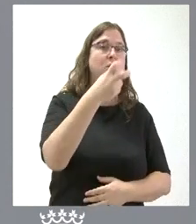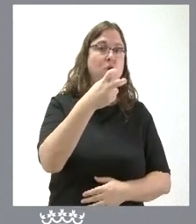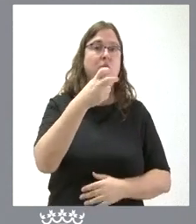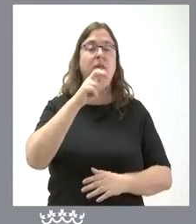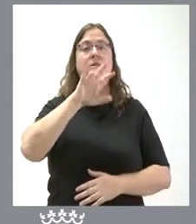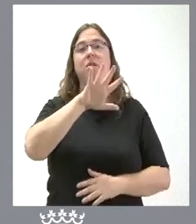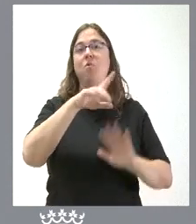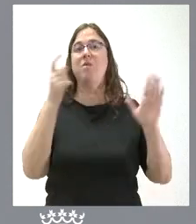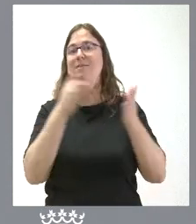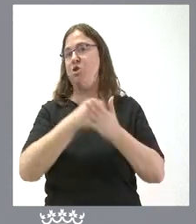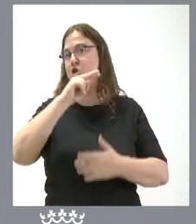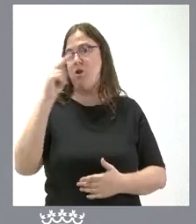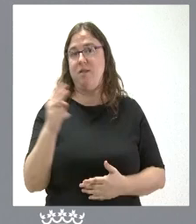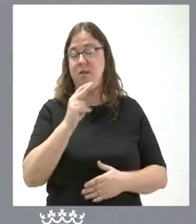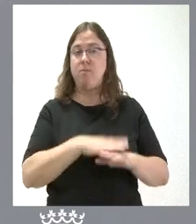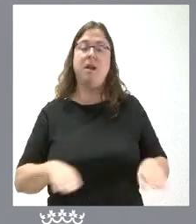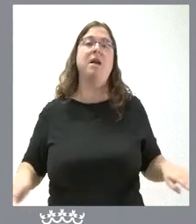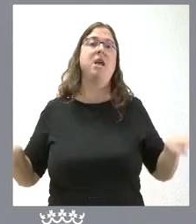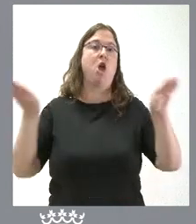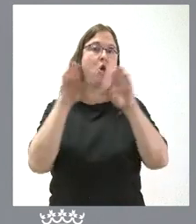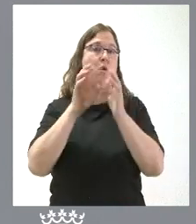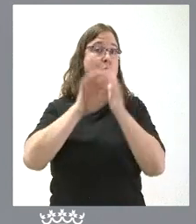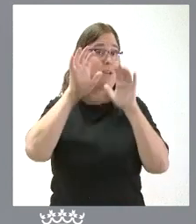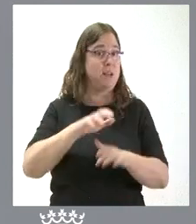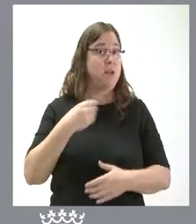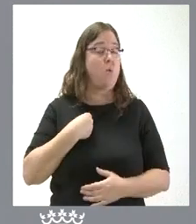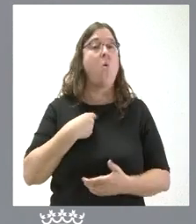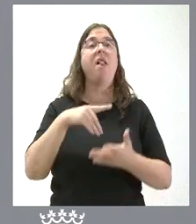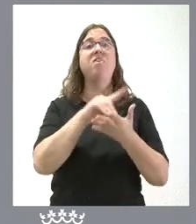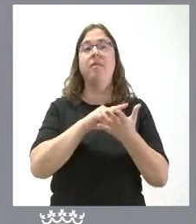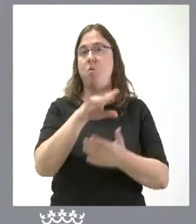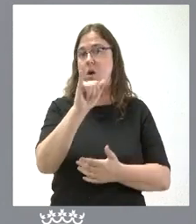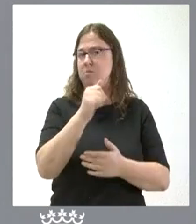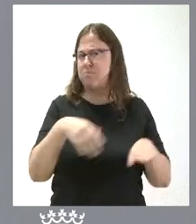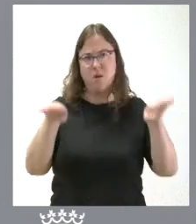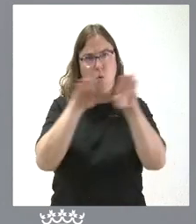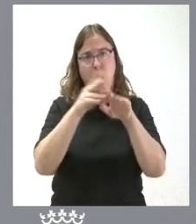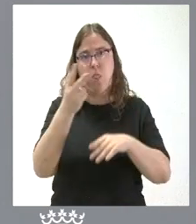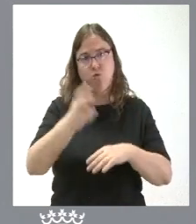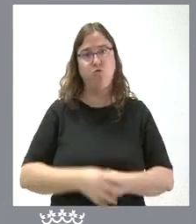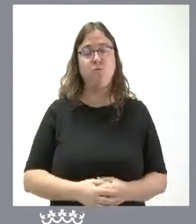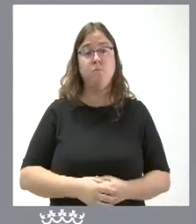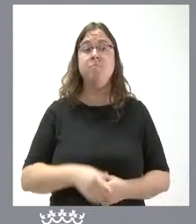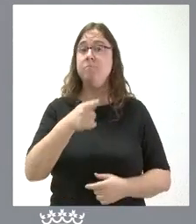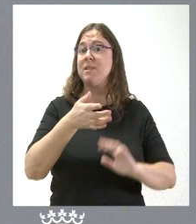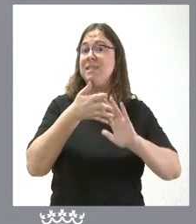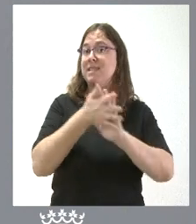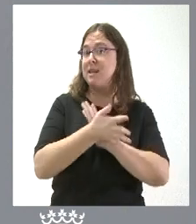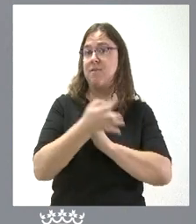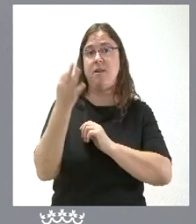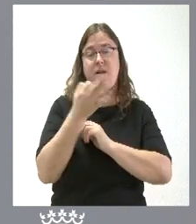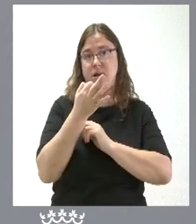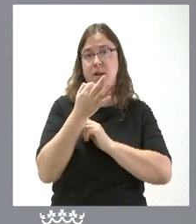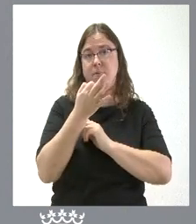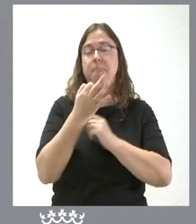alcanzar el mismo nivel que está poniendo la Junta de Castilla y León que es la cifra que corresponde poner a partes iguales esto está haciendo que lógicamente